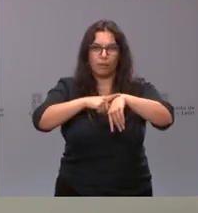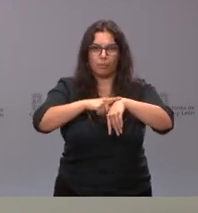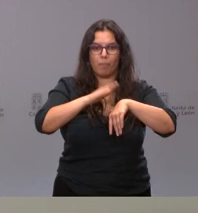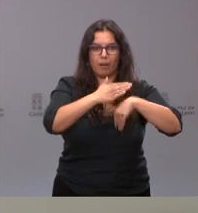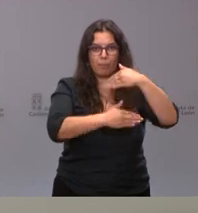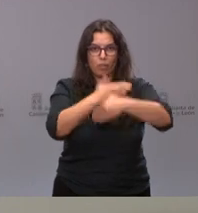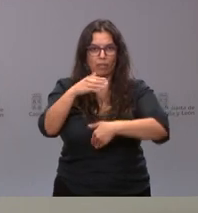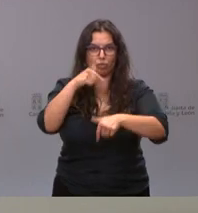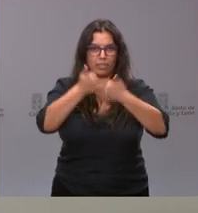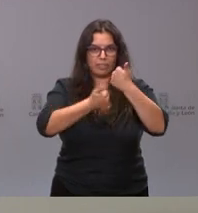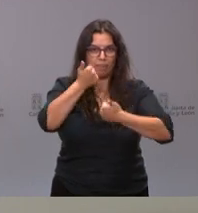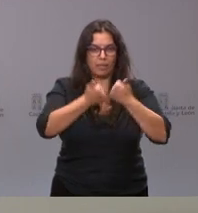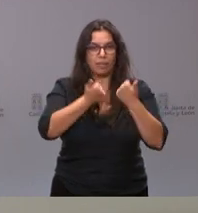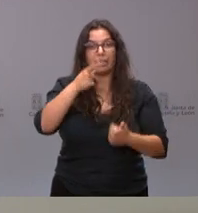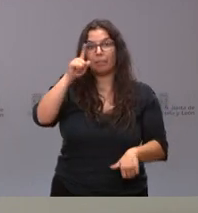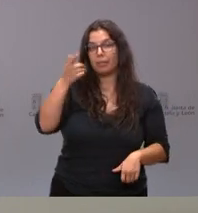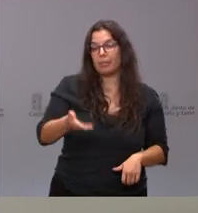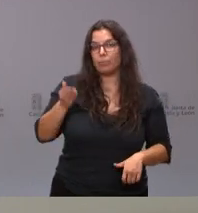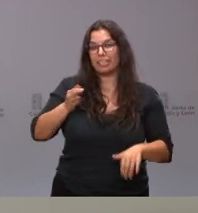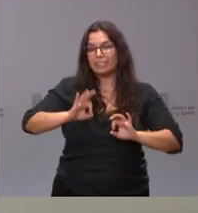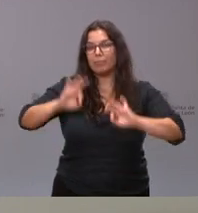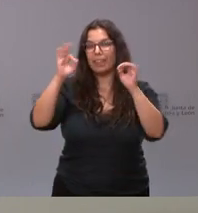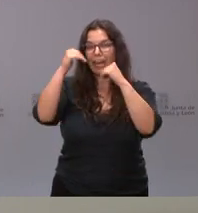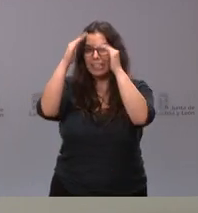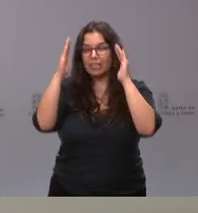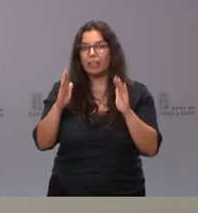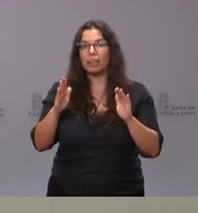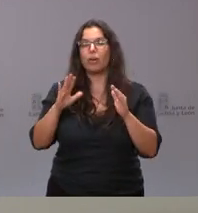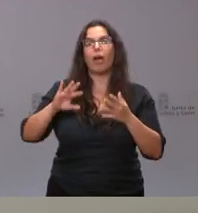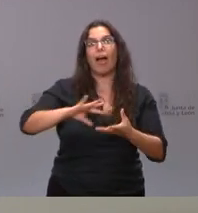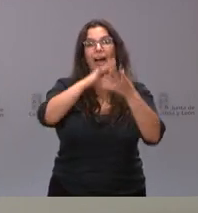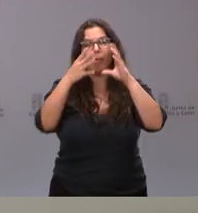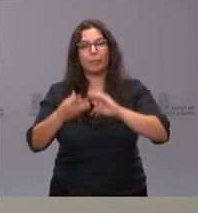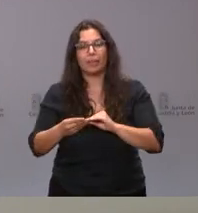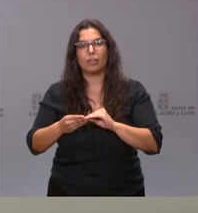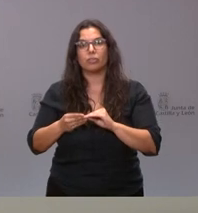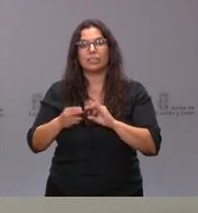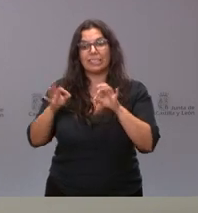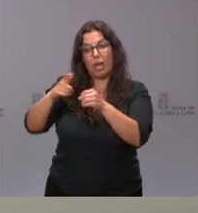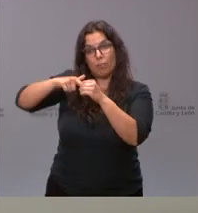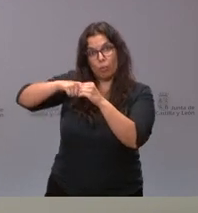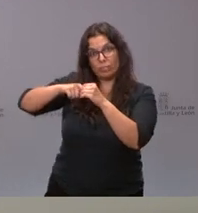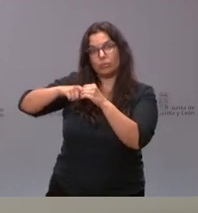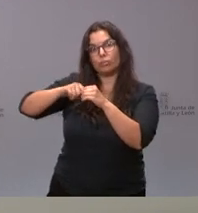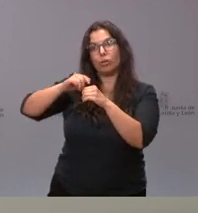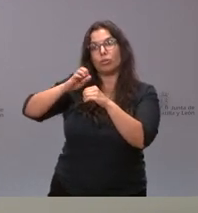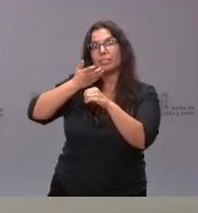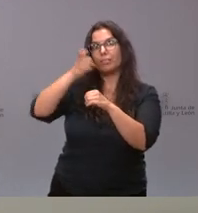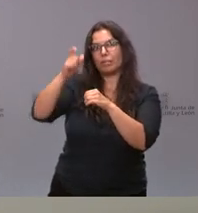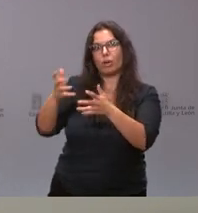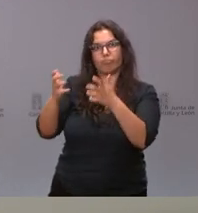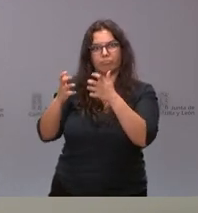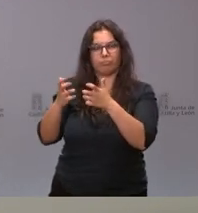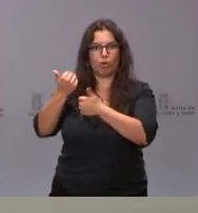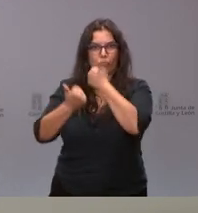así como esto es importante, una especial atención a la adaptación del puesto a la persona que lo va a desempeñar.